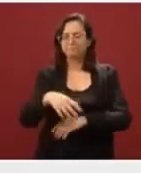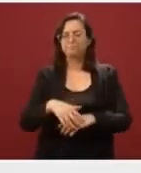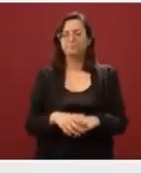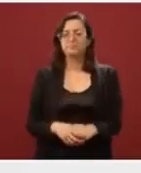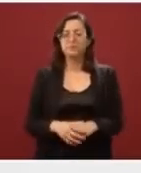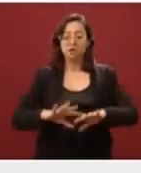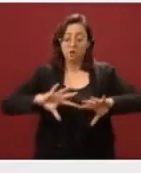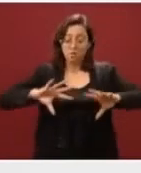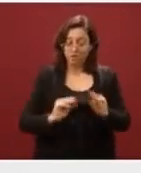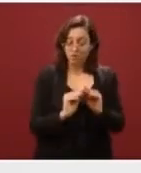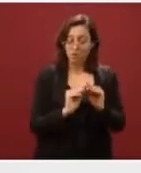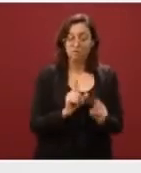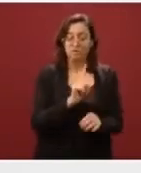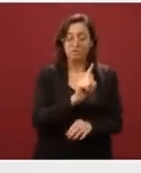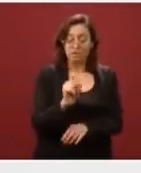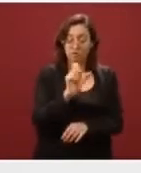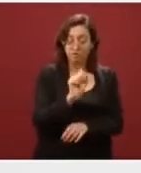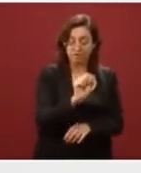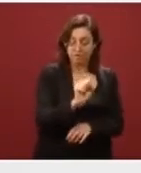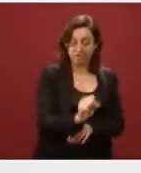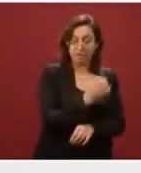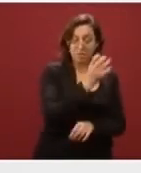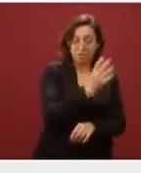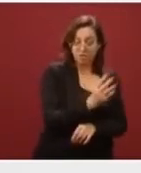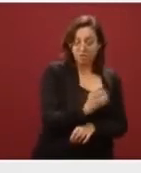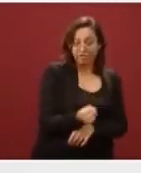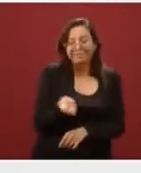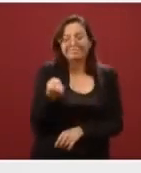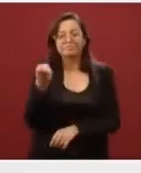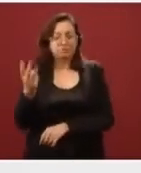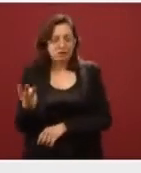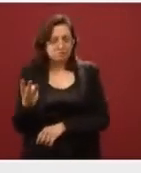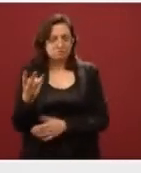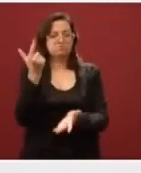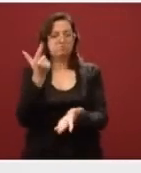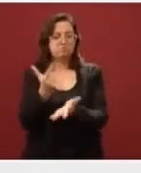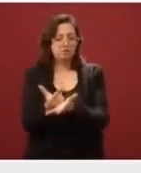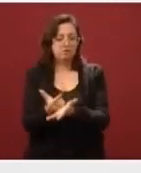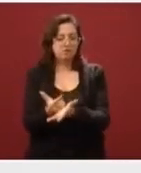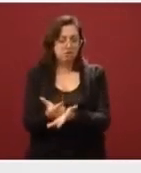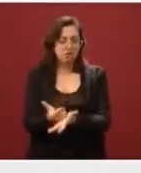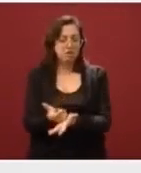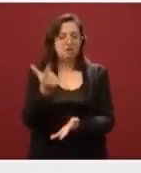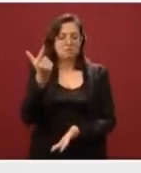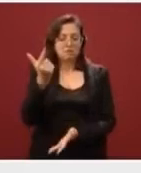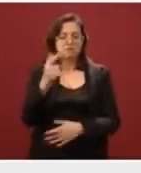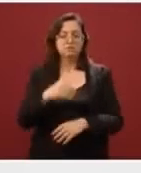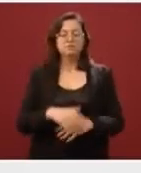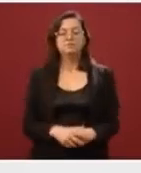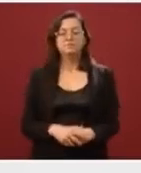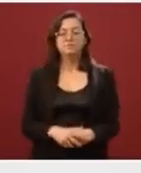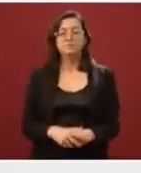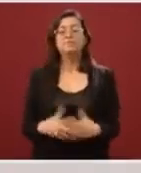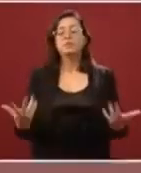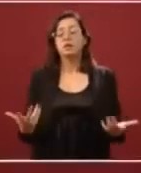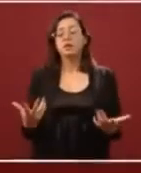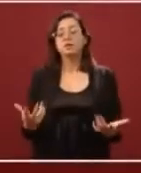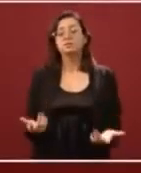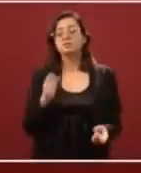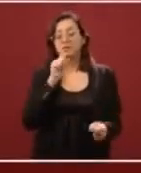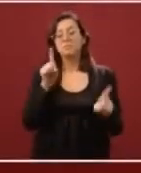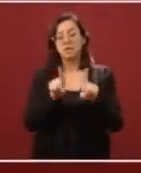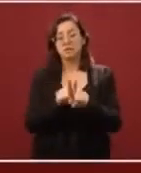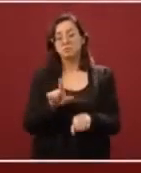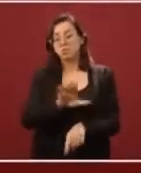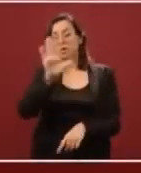164. Vemos ya también reflejado en la gráfica la ocurrencia de los decesos, de las defunciones